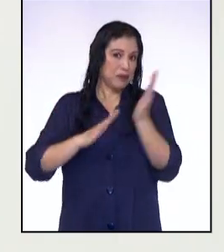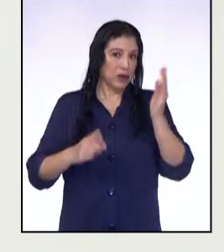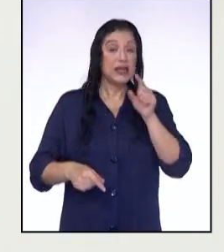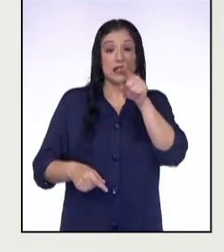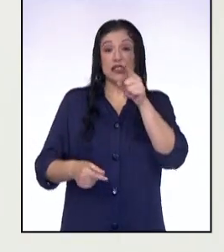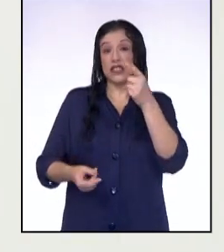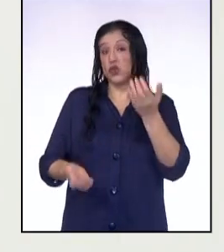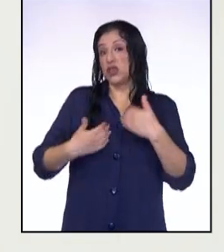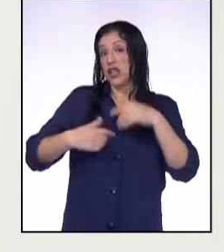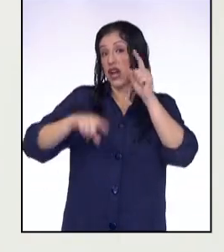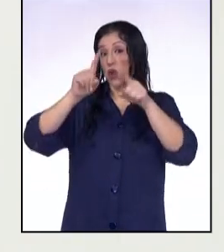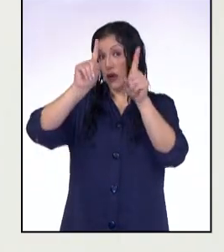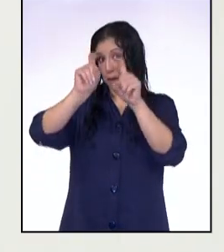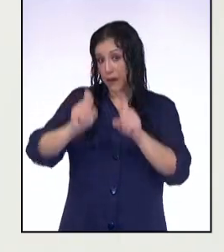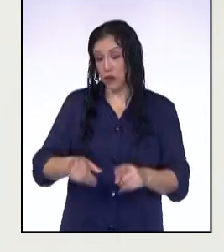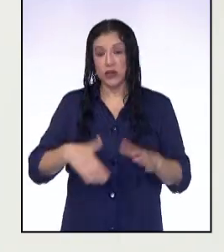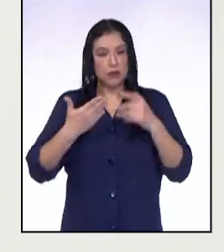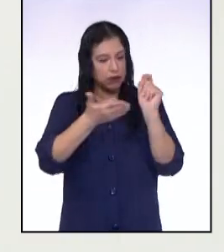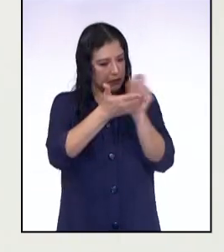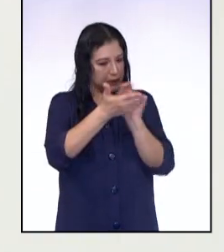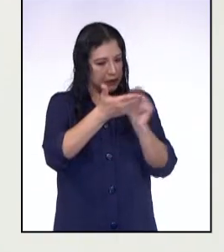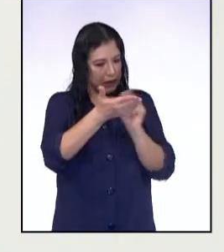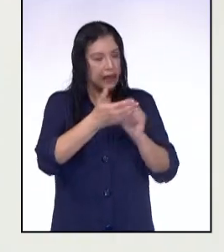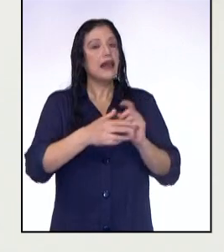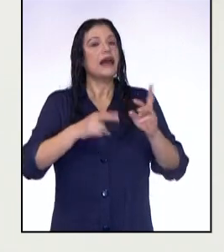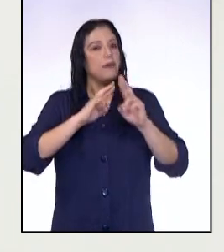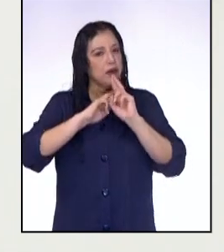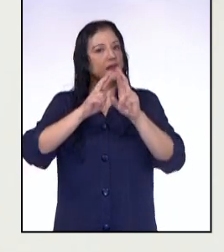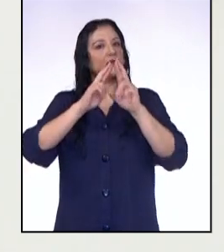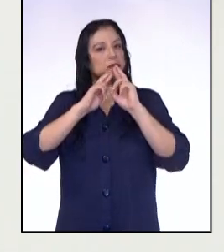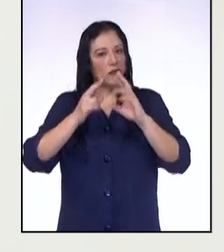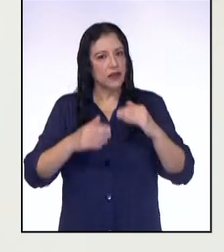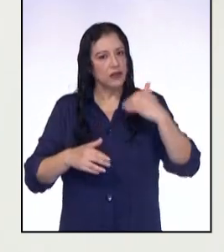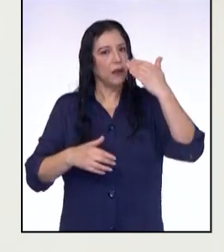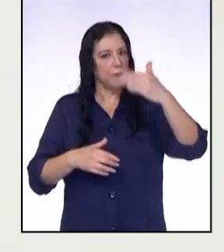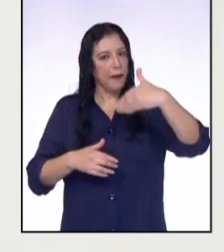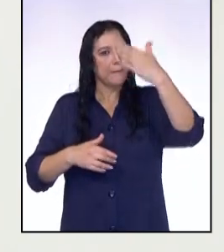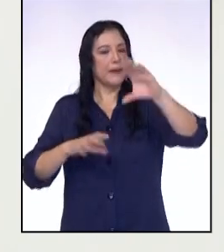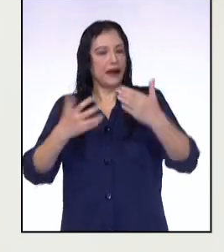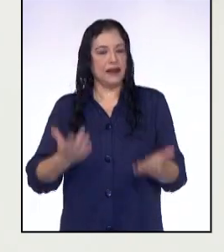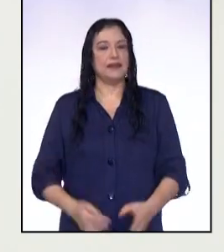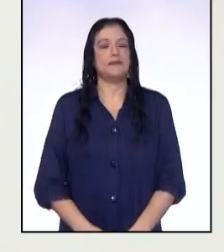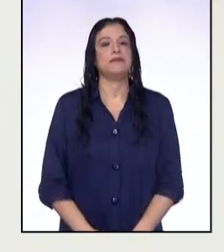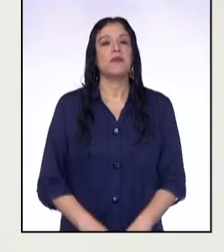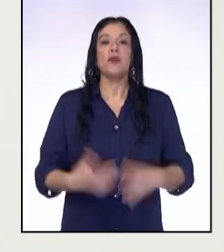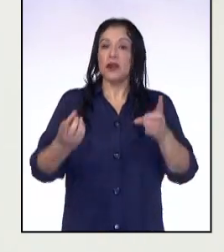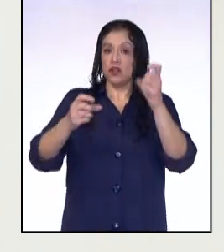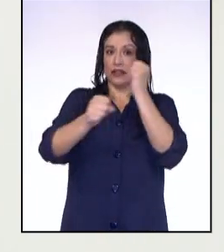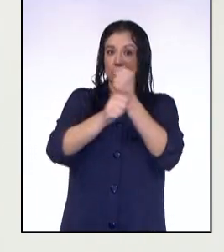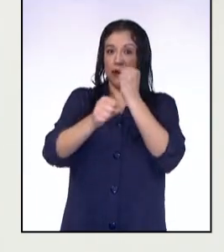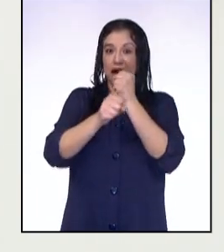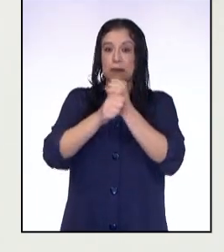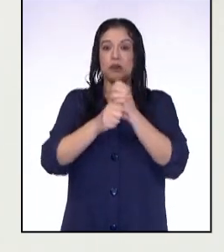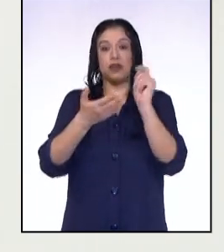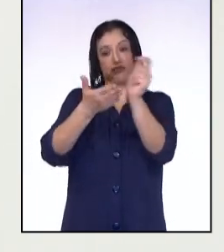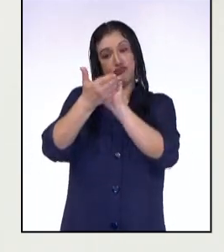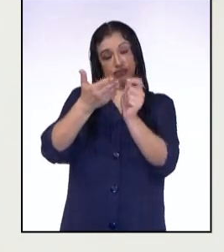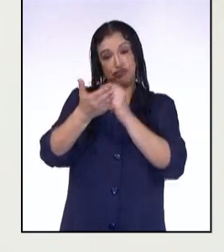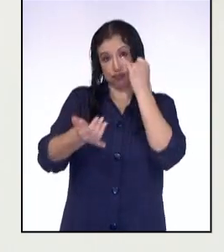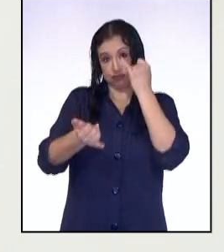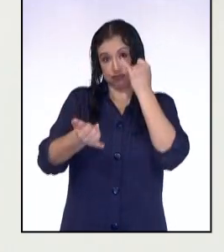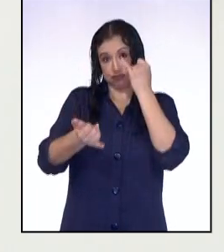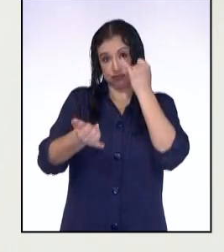Si tienen otras preguntas, las pueden apuntar y las iremos respondiendo en los siguientes programas. Cuando trabajemos la versión de borrador